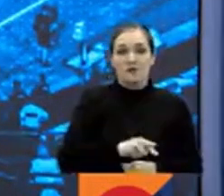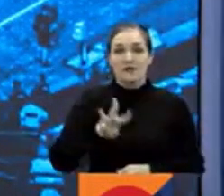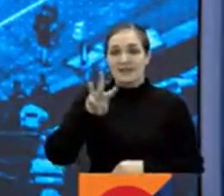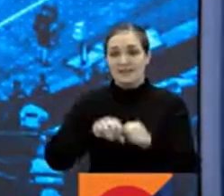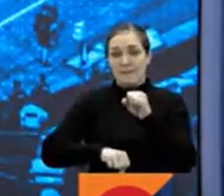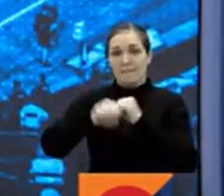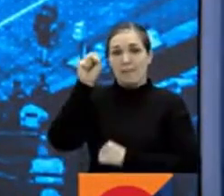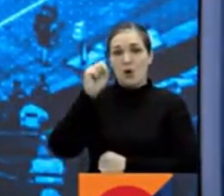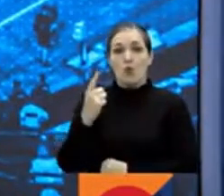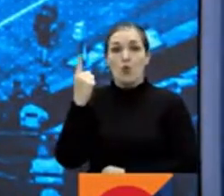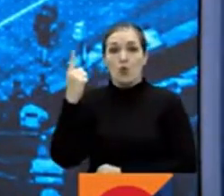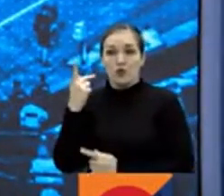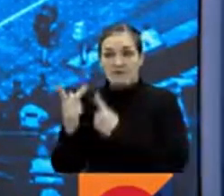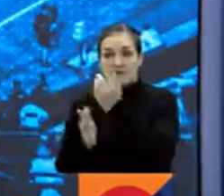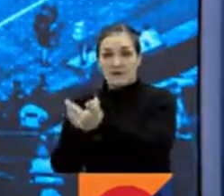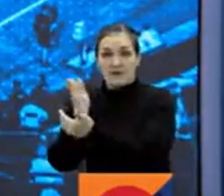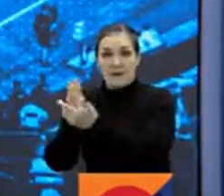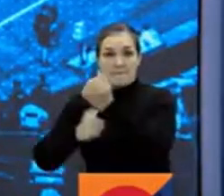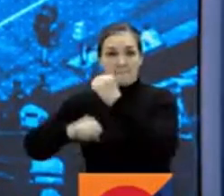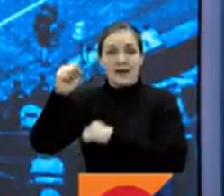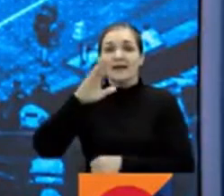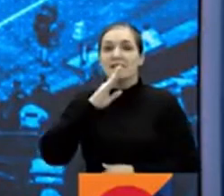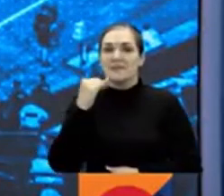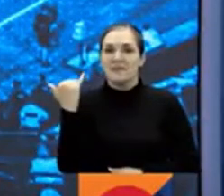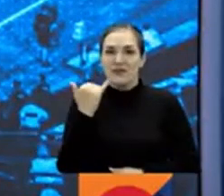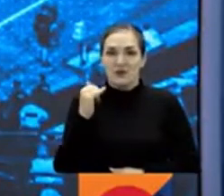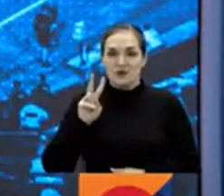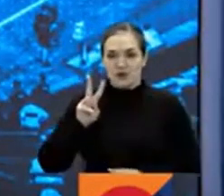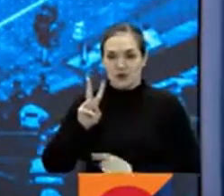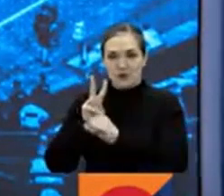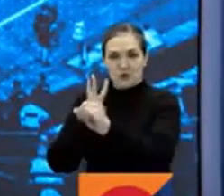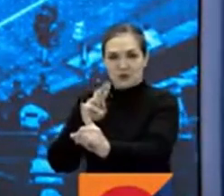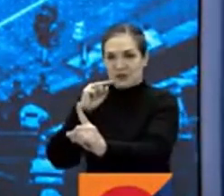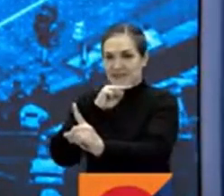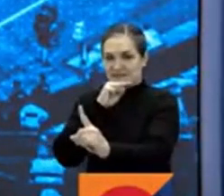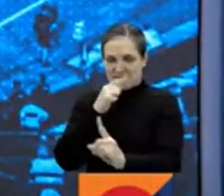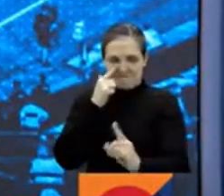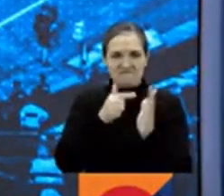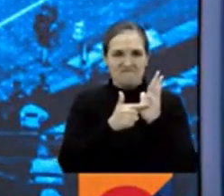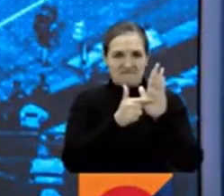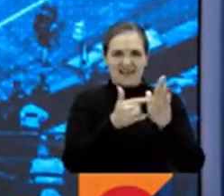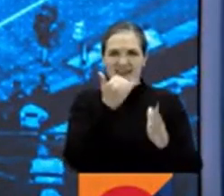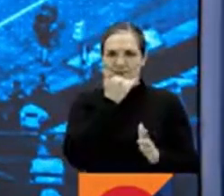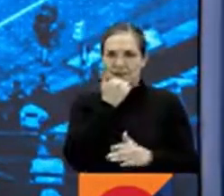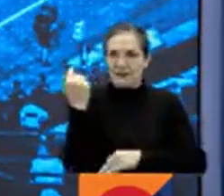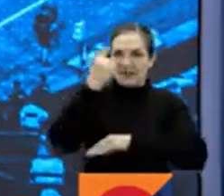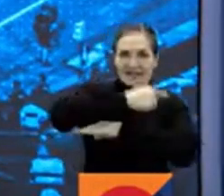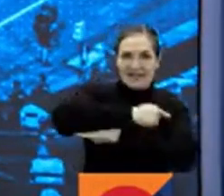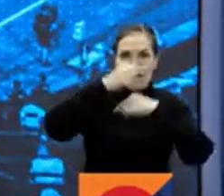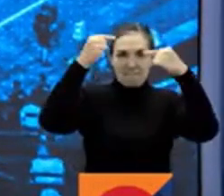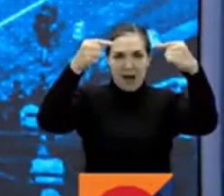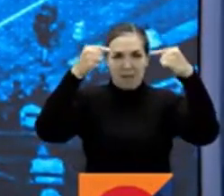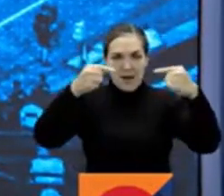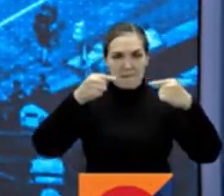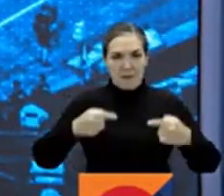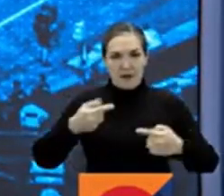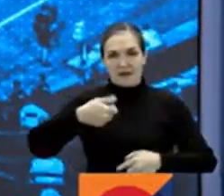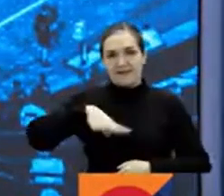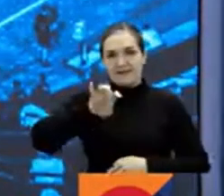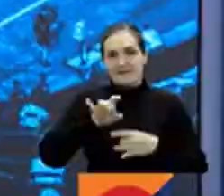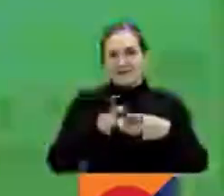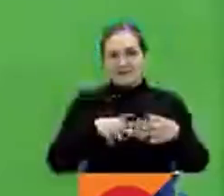y una de visitante que fue el triunfo de Millonarios 2x1 contra Santa Fe. Tenemos para ustedes la crónica de lo que fue la décima fecha de la liga.